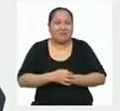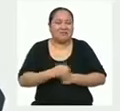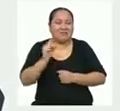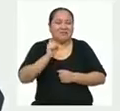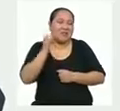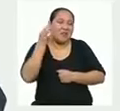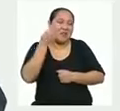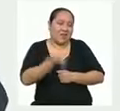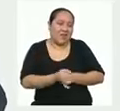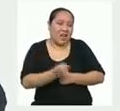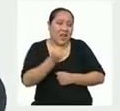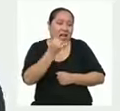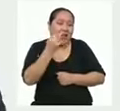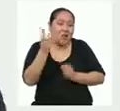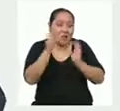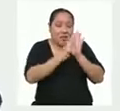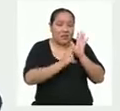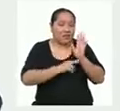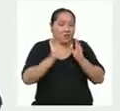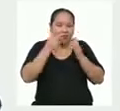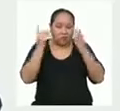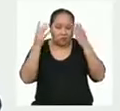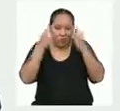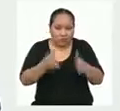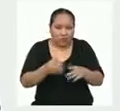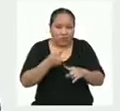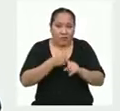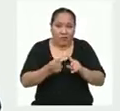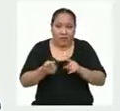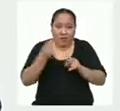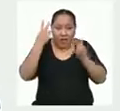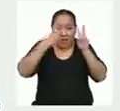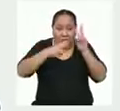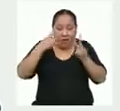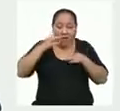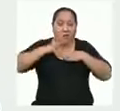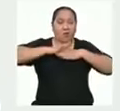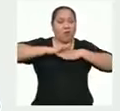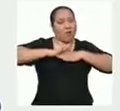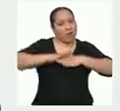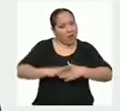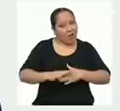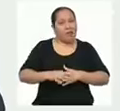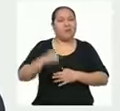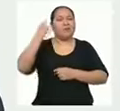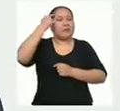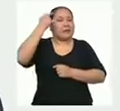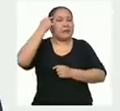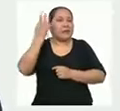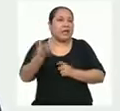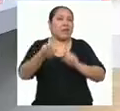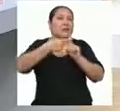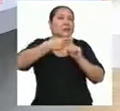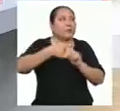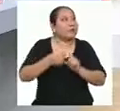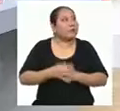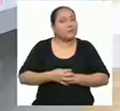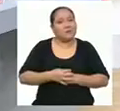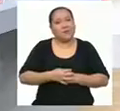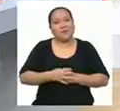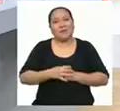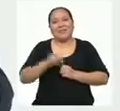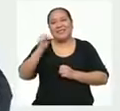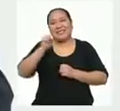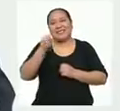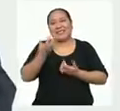verdad que algunas fórmulas no son tan directas, pero hay que tomárselo con calma y pensar en lo positivo. Ah,